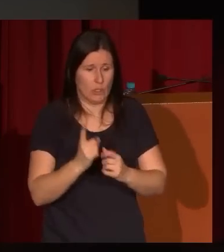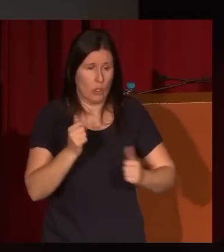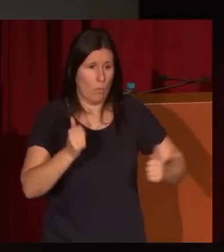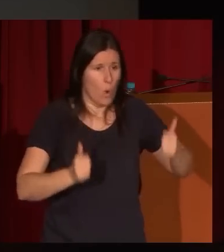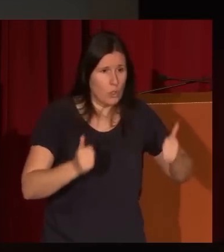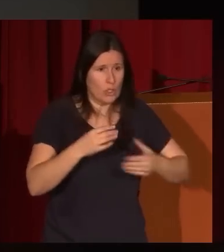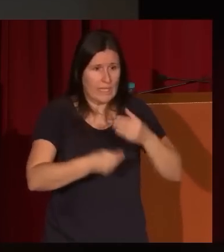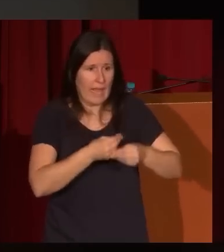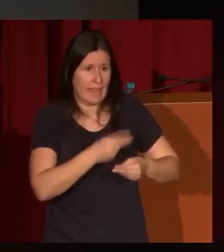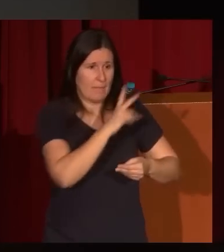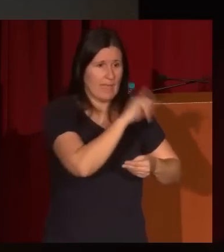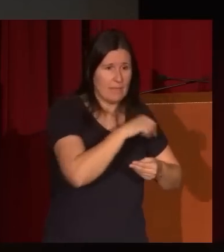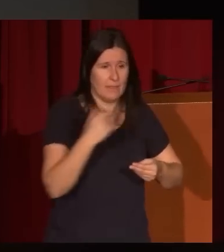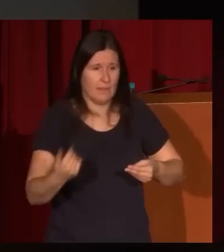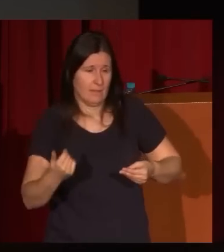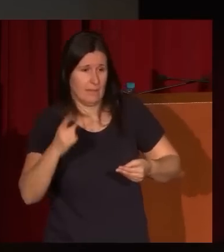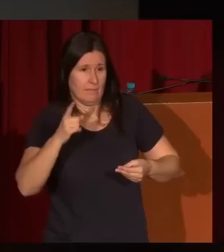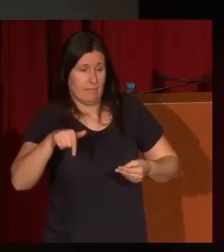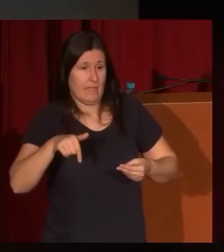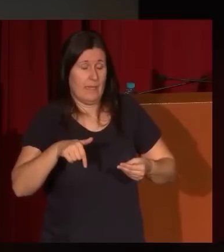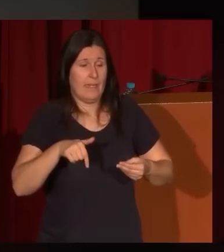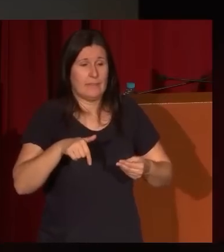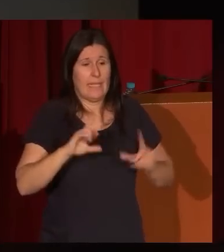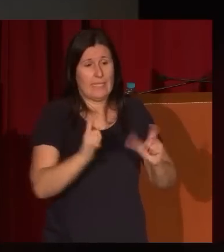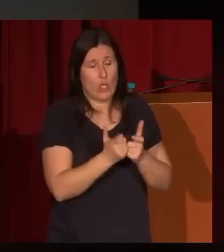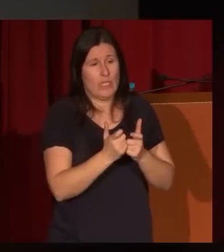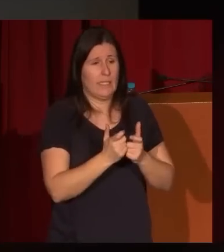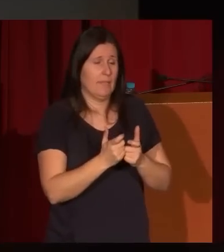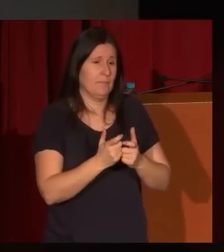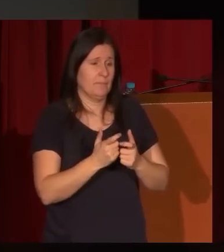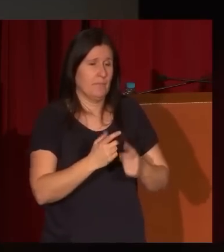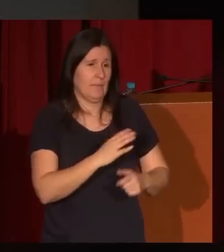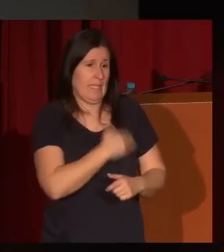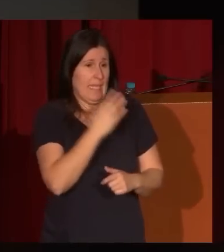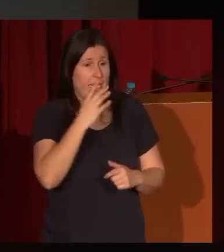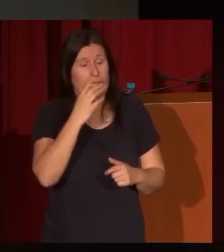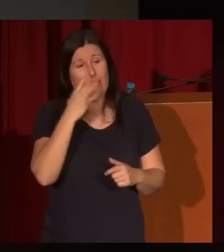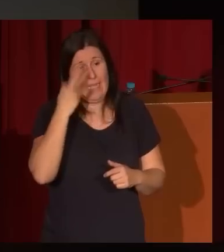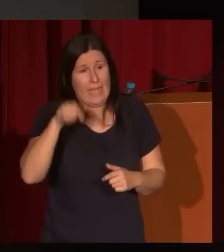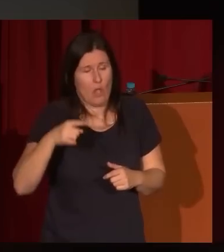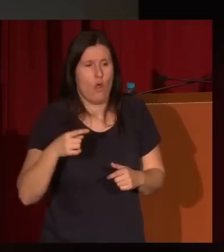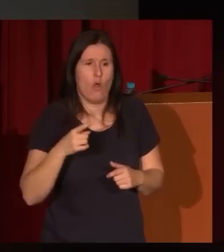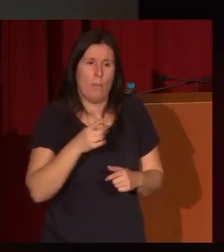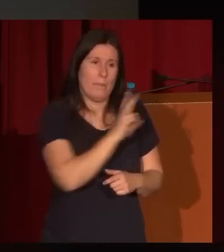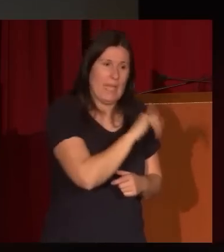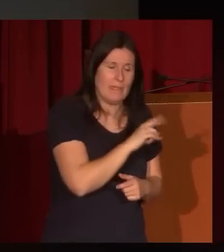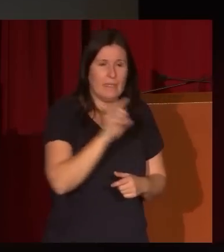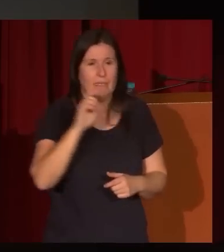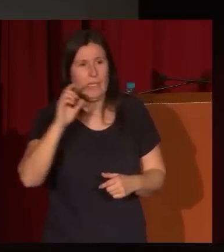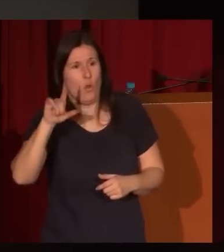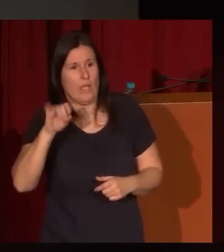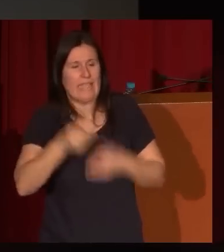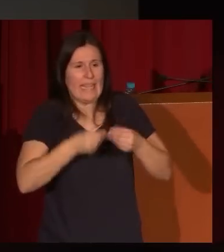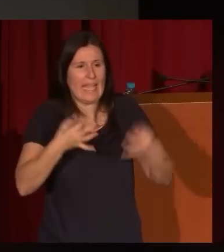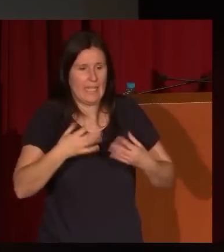hacían Lucas y Pérez Villamil en las sesiones del liceo artístico literario lo que hacía Eugenio Lucas y Pérez Villamil también era mojar un